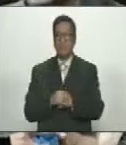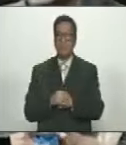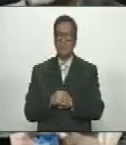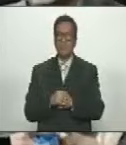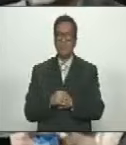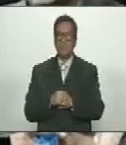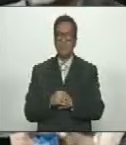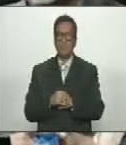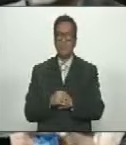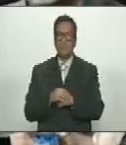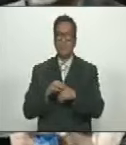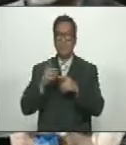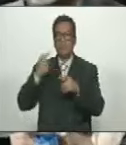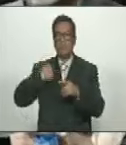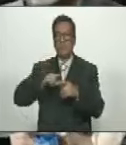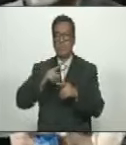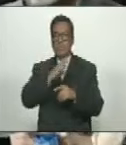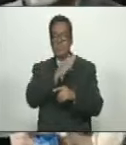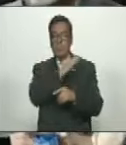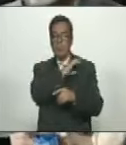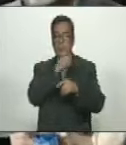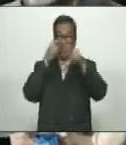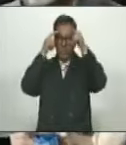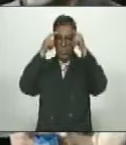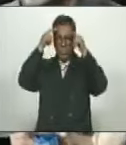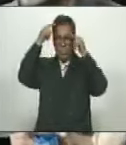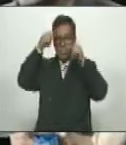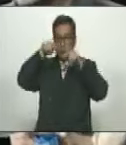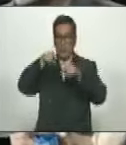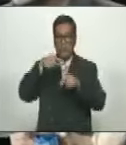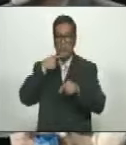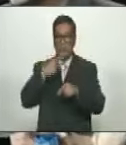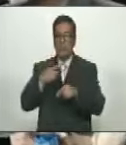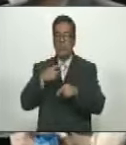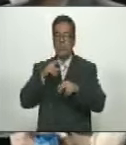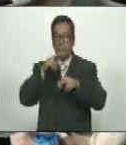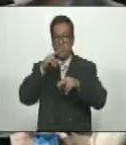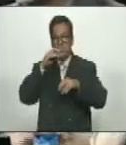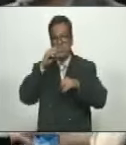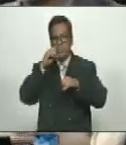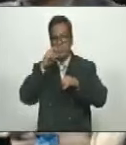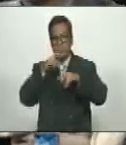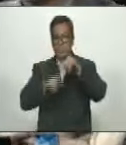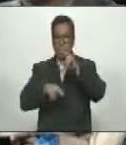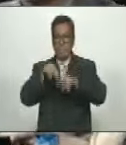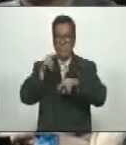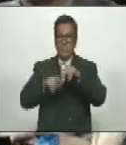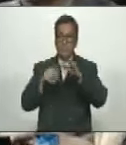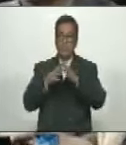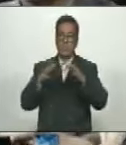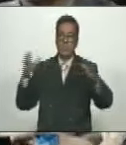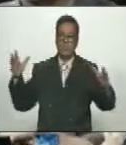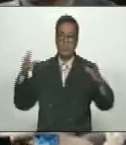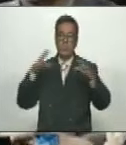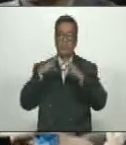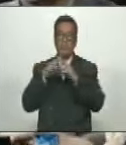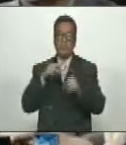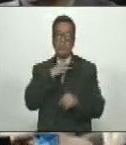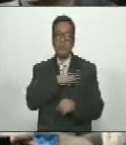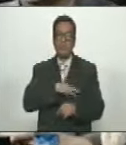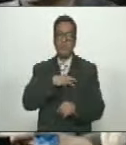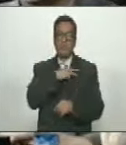Con el cual El comandante Chávez Le dio Creación A la Más Grande De todas Las